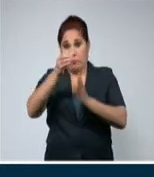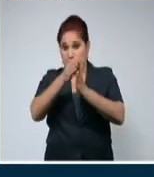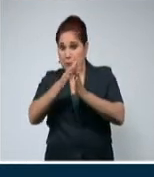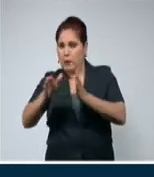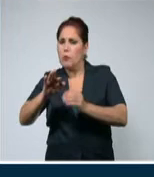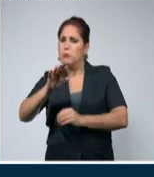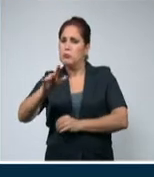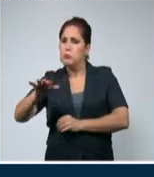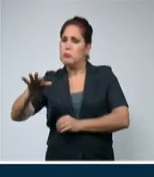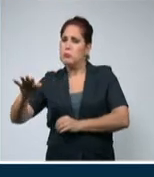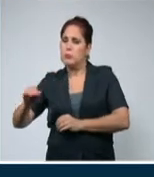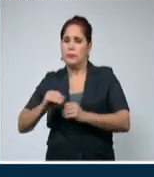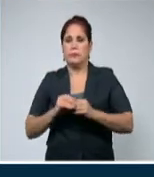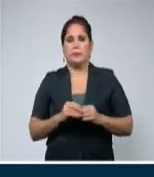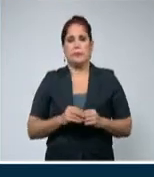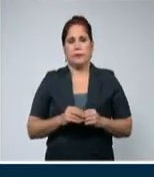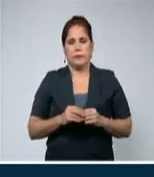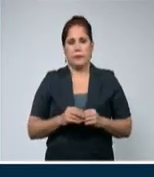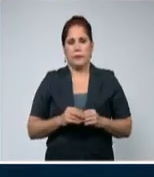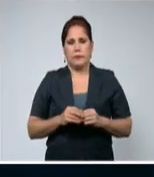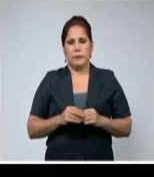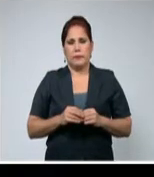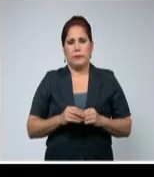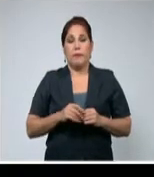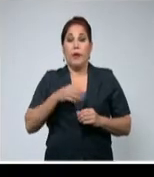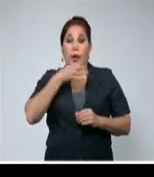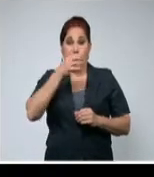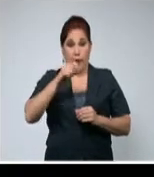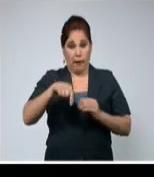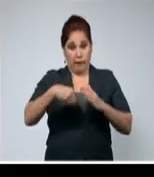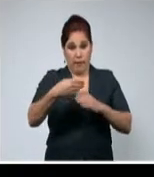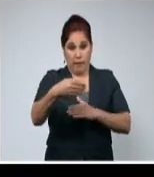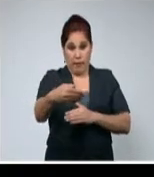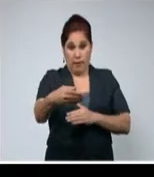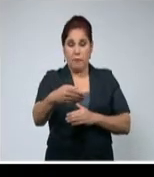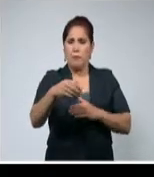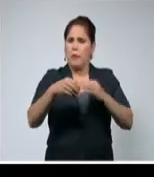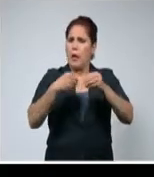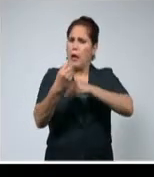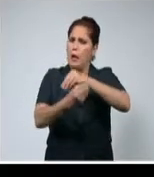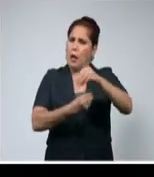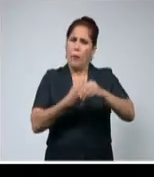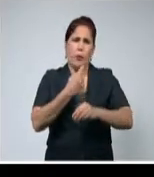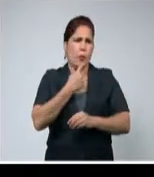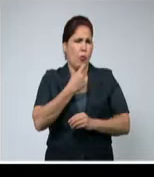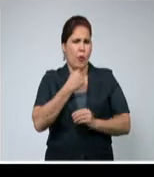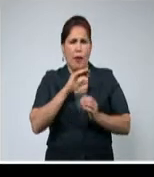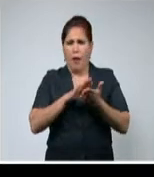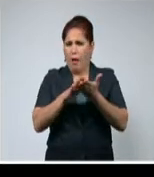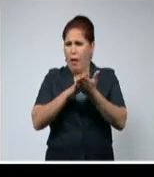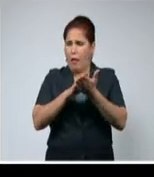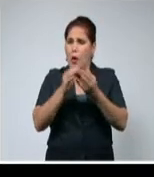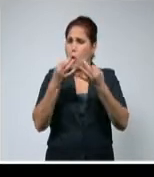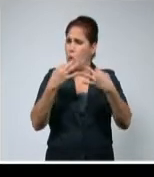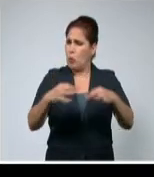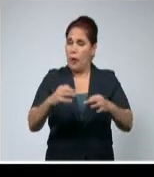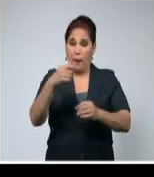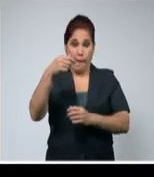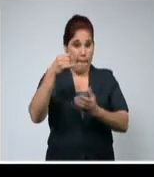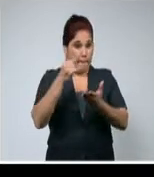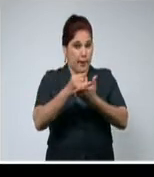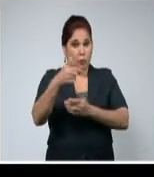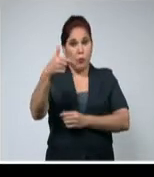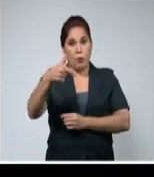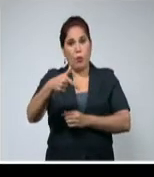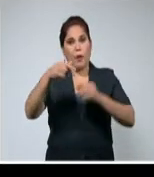costa norte y poco oleaje en el resto del litoral sur. Y les decía que los próximos días el cambio va a ser muy poco, ya que continuarán sobre miércoles y jueves. Baja